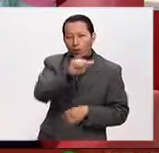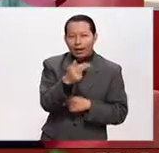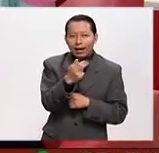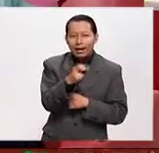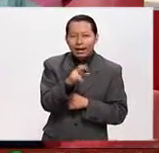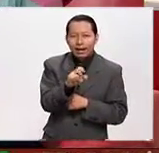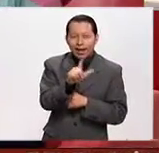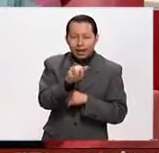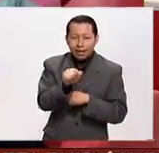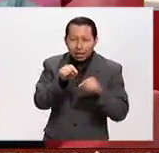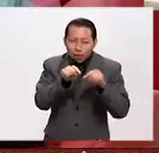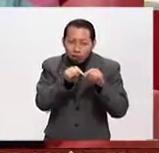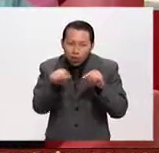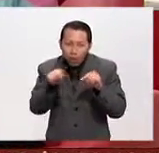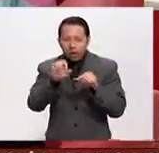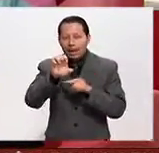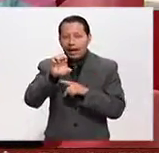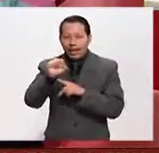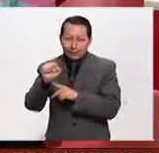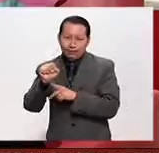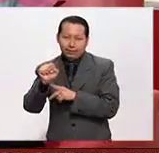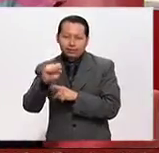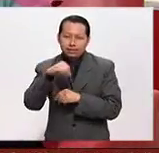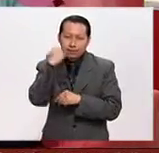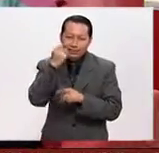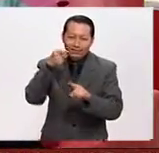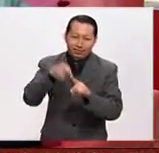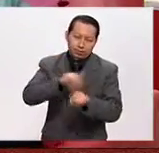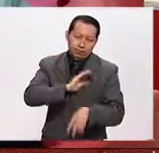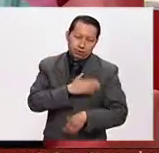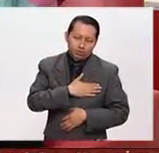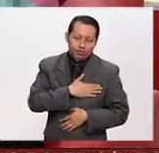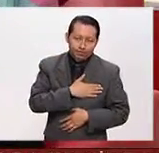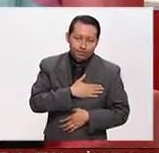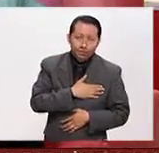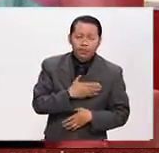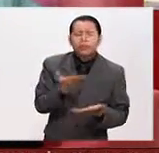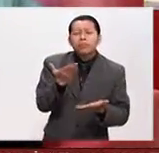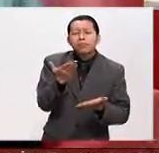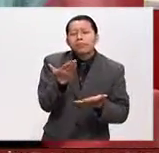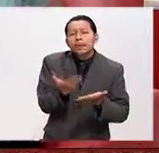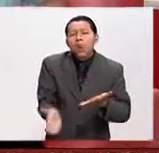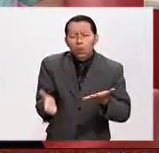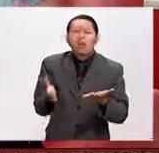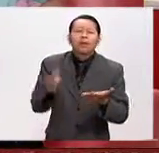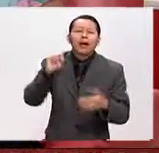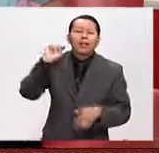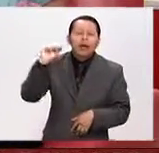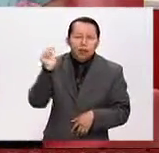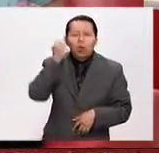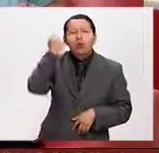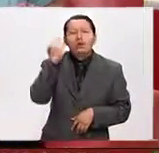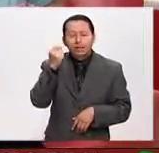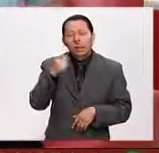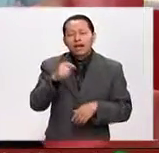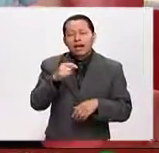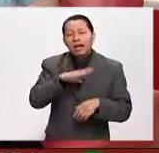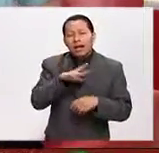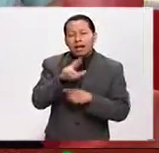bajo esp que pretende ser en español. Y bueno, en la actualidad la tecnología, las redes sociales